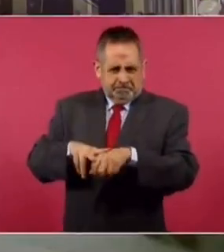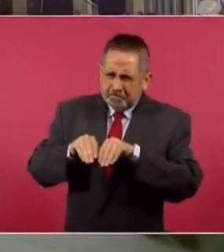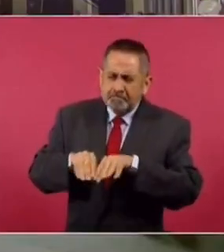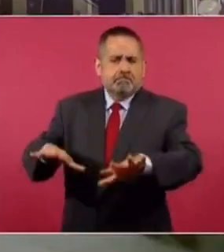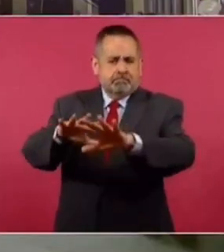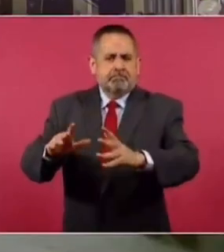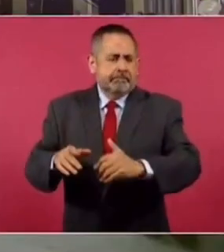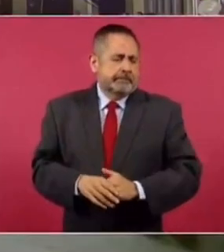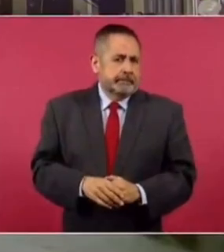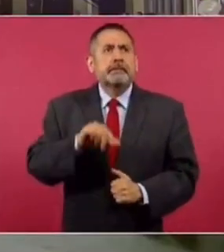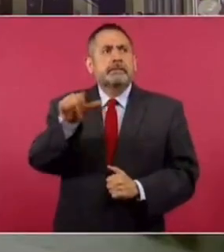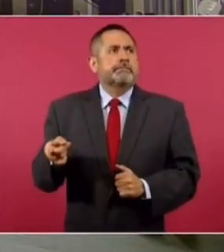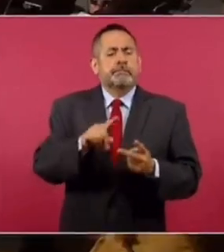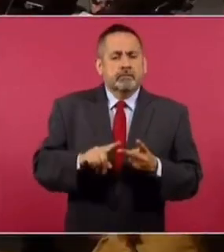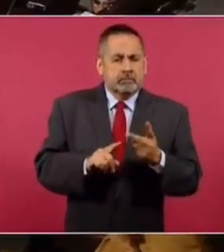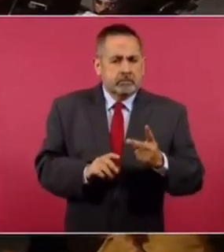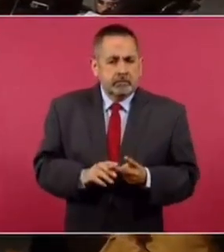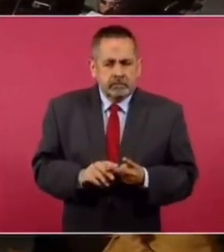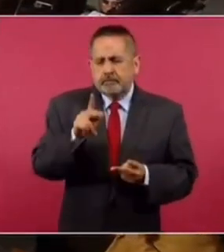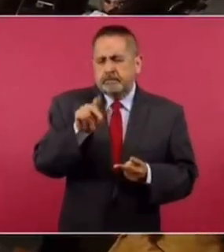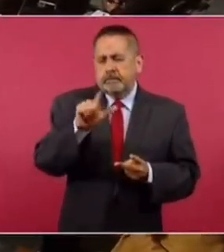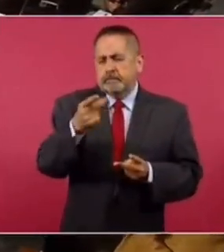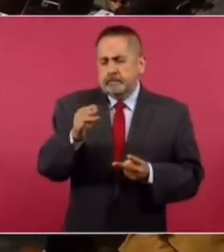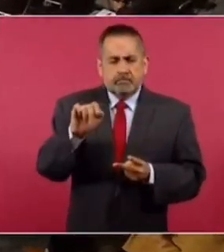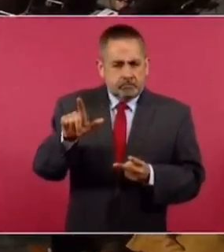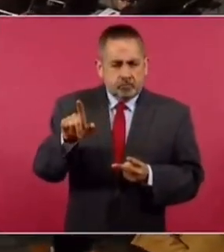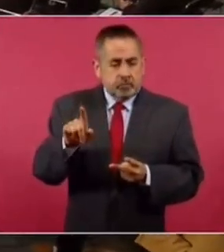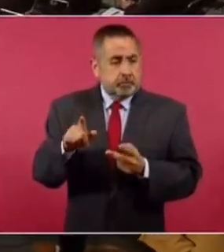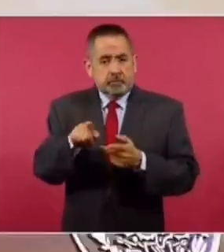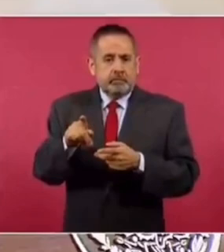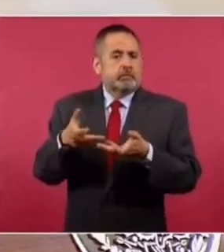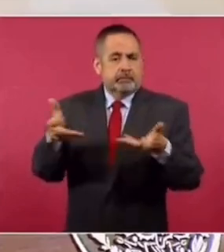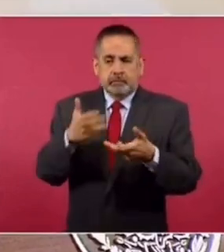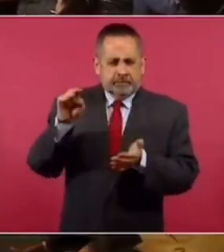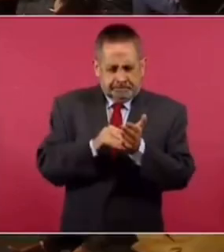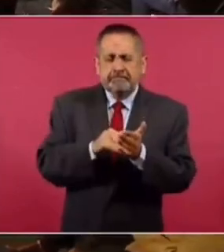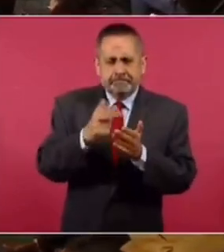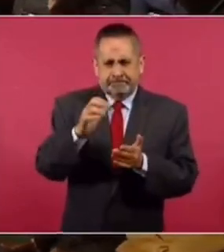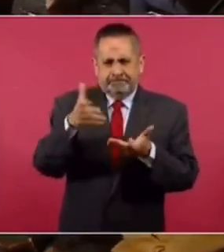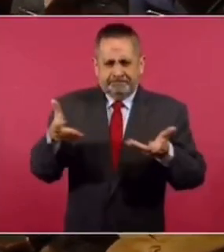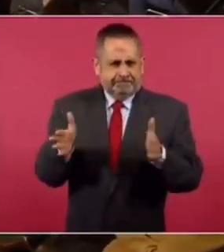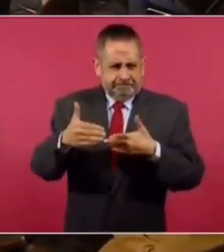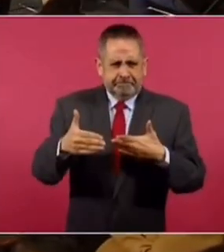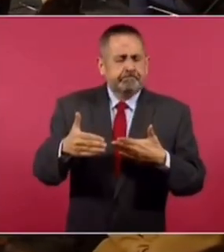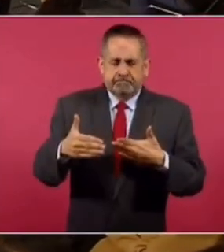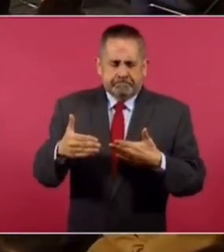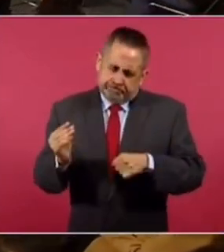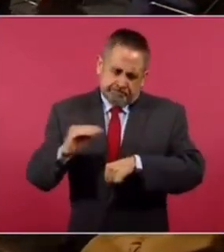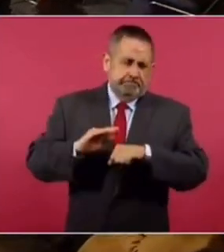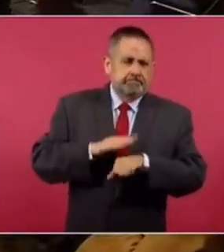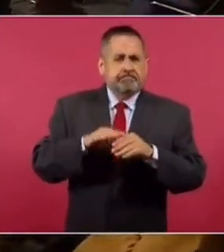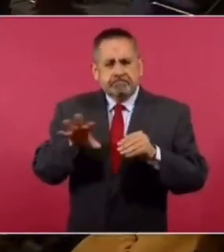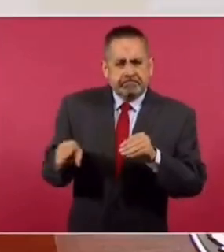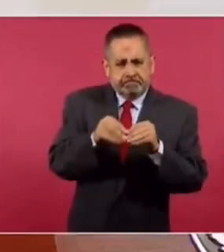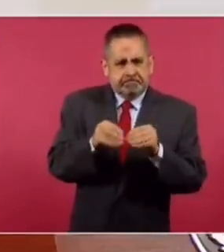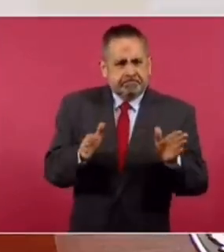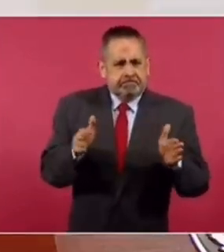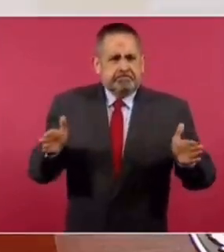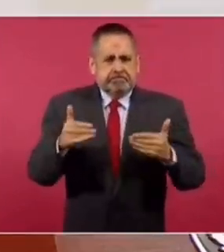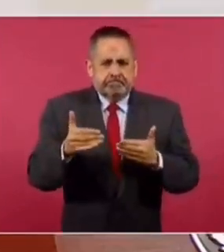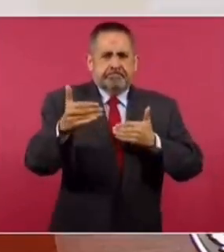Calambul, la reserva se va a ampliar. Se van a añadir